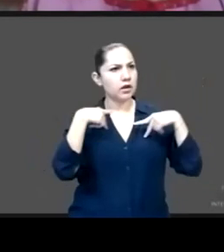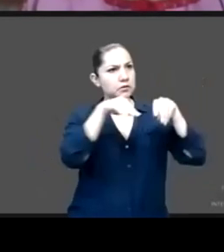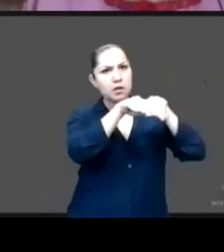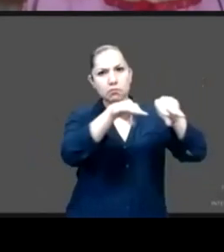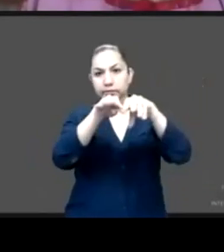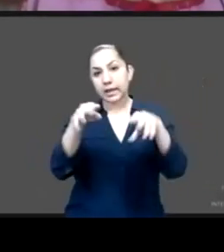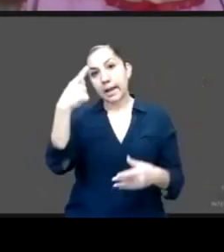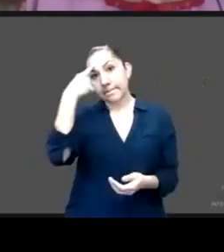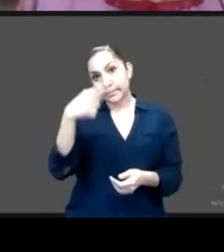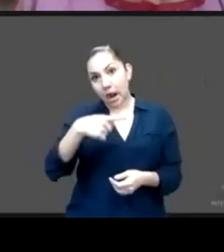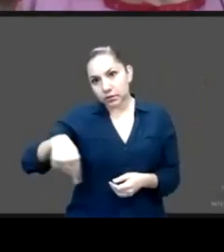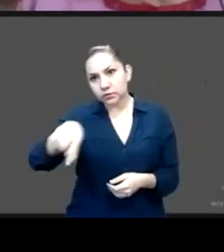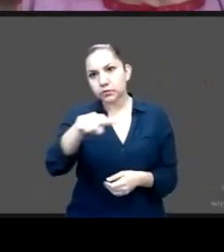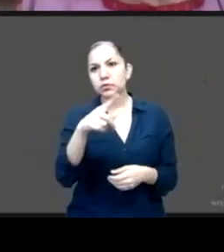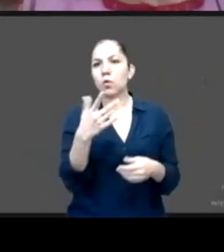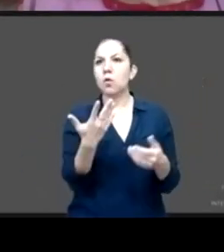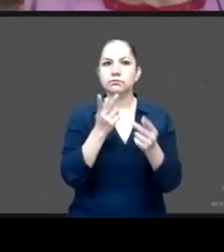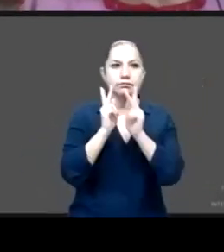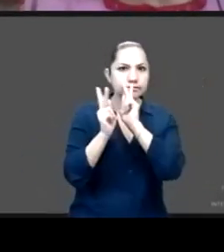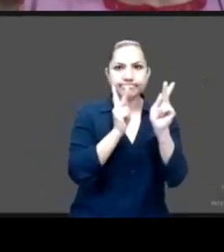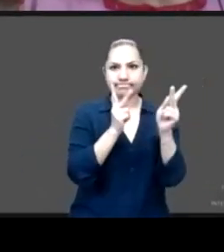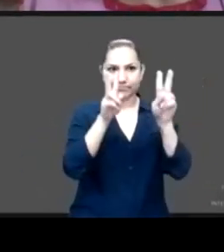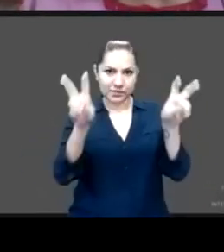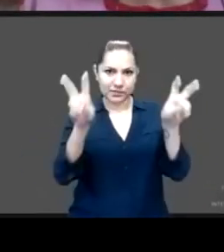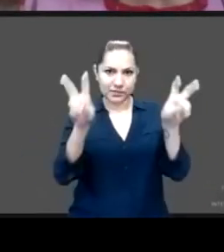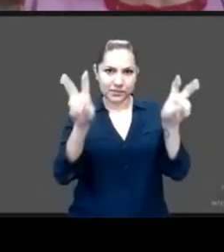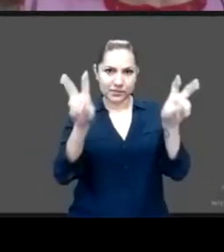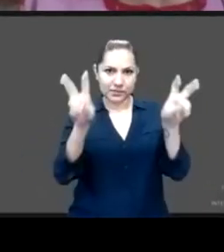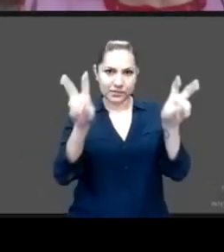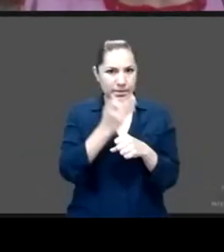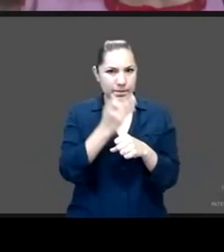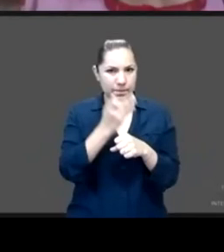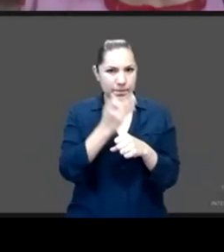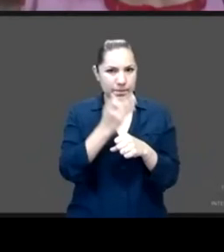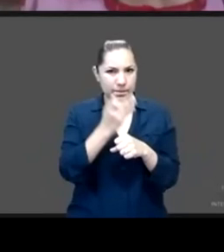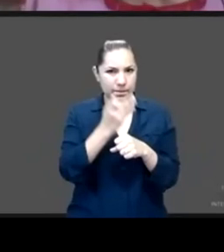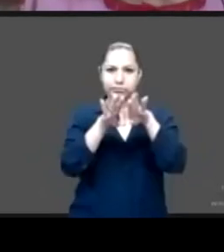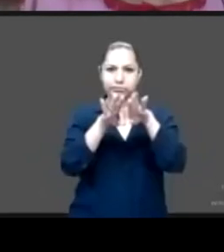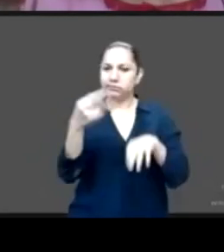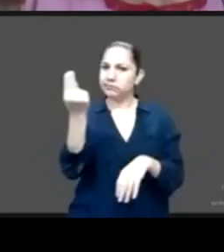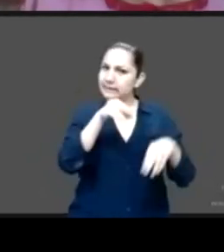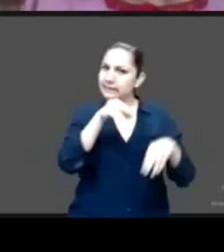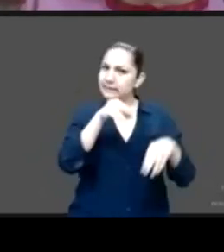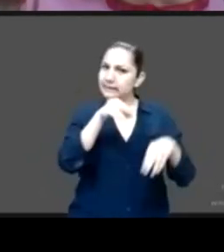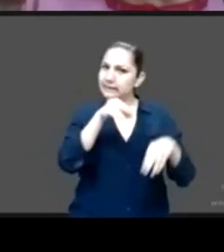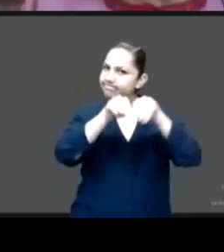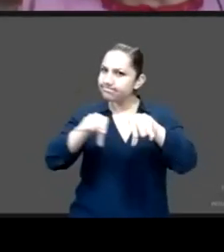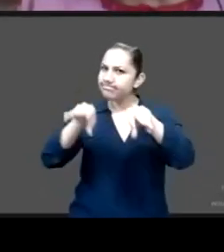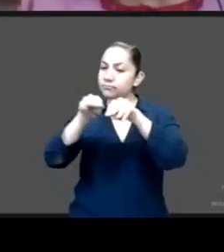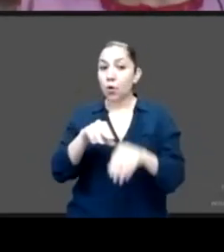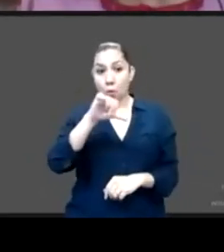reflexión en estos momentos fundamentales. Creo que el tema que estamos colocando hoy es nodal,